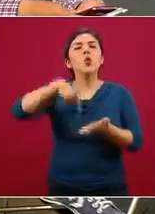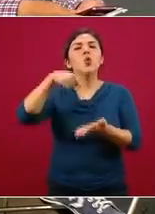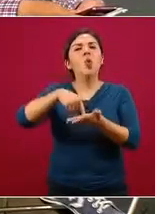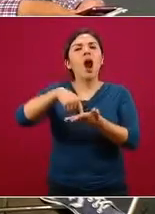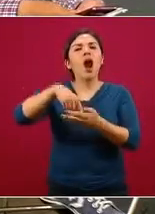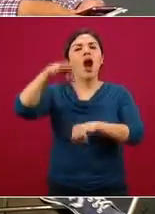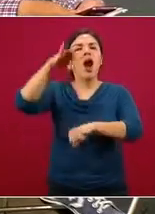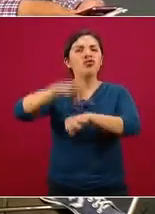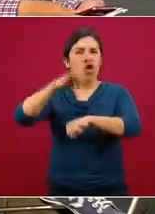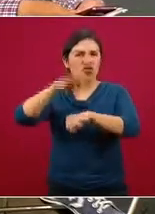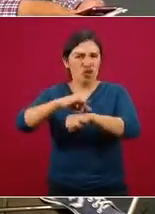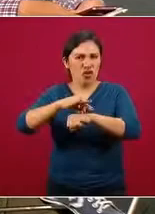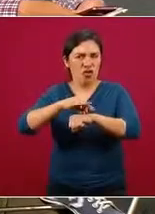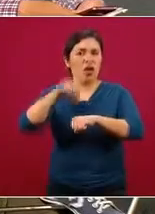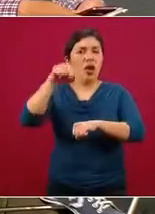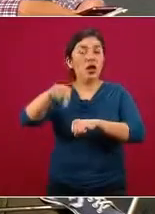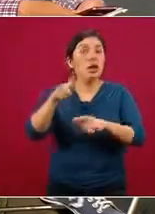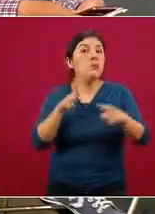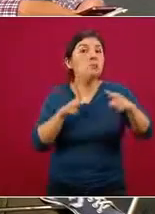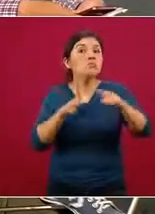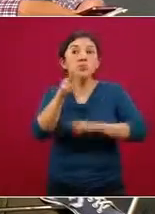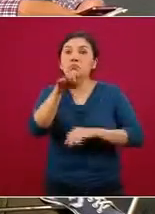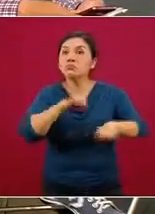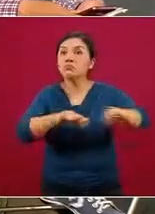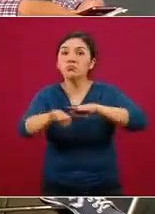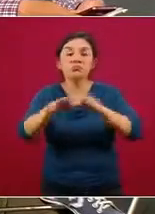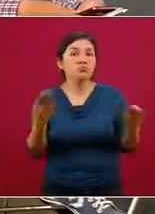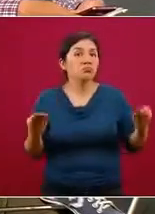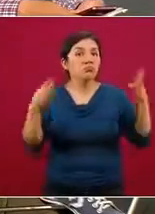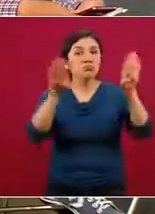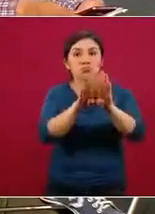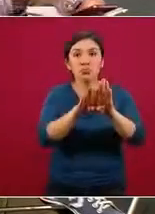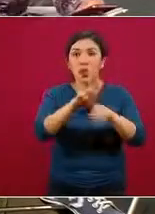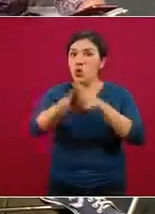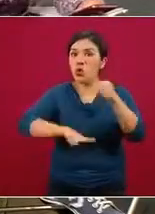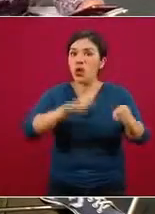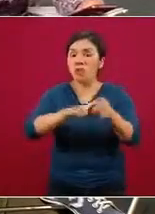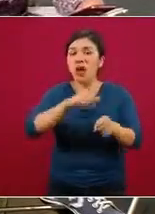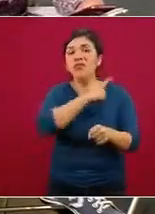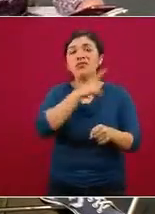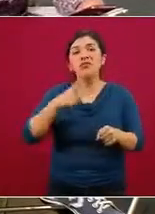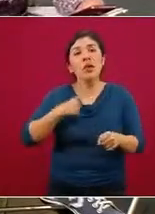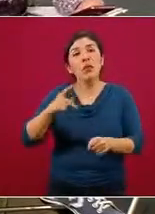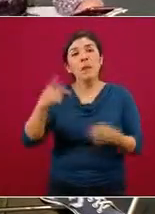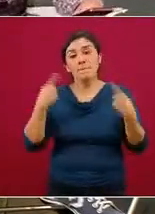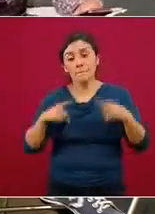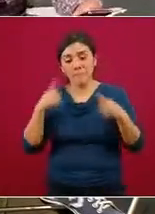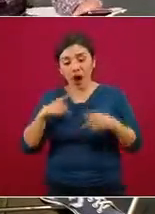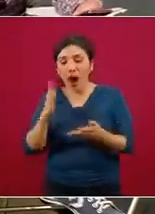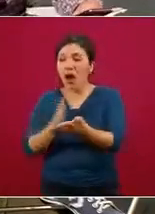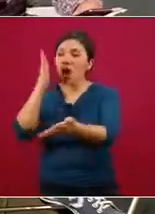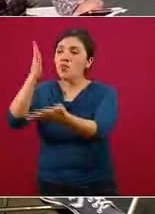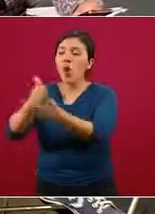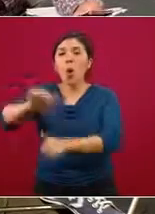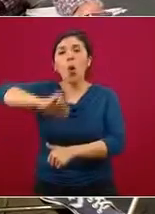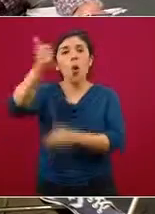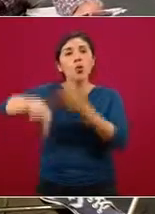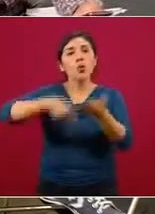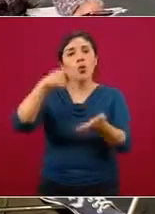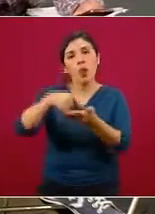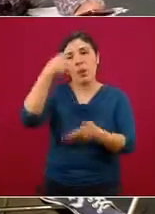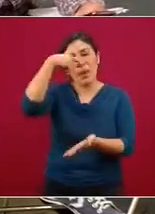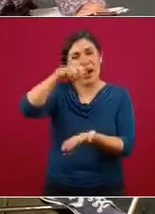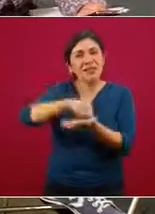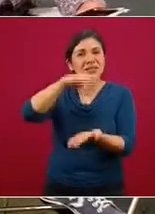tuvieron que suspender sus actividades normales y que tienen que ir los pacientes a otros lugares para poder